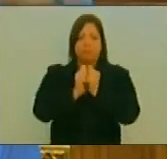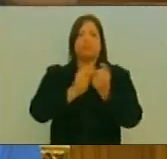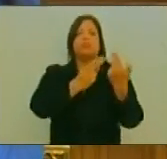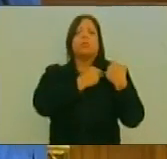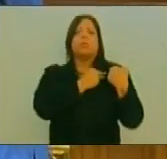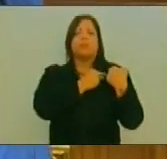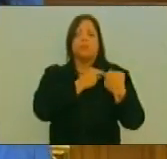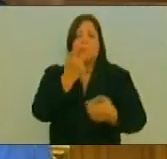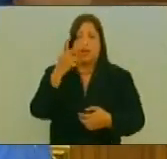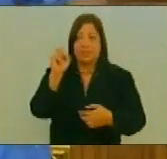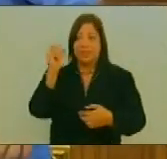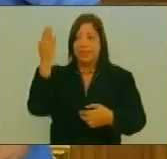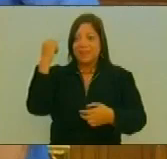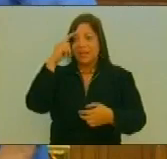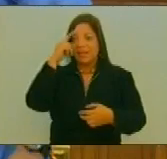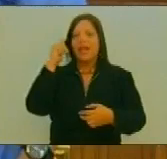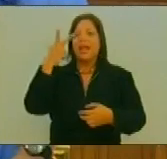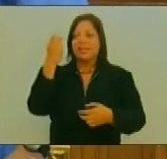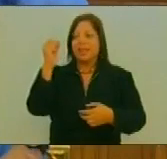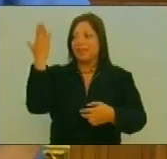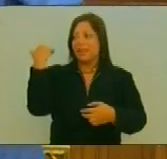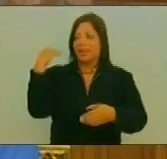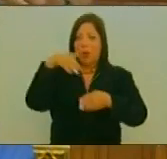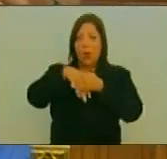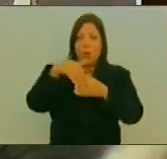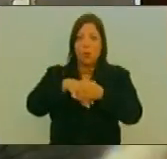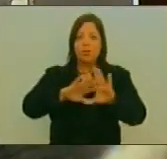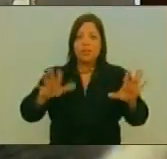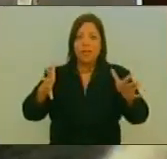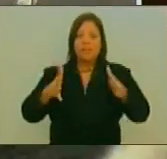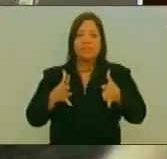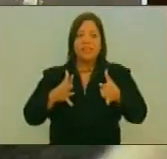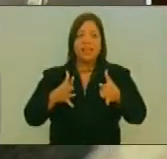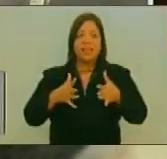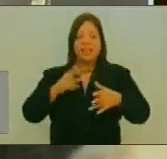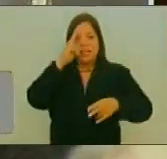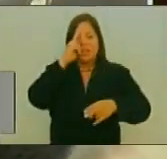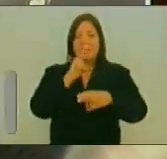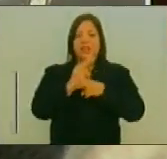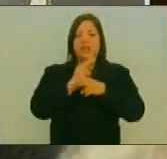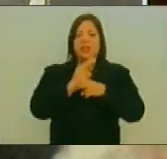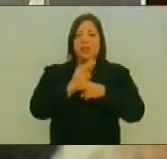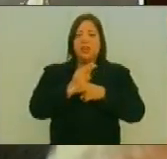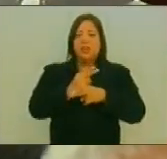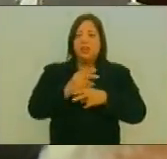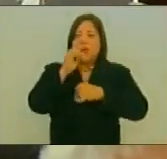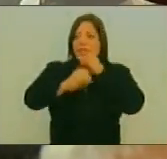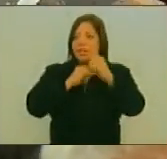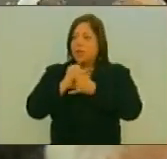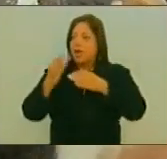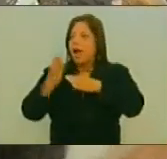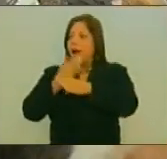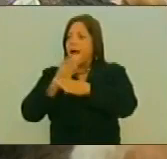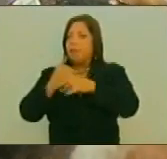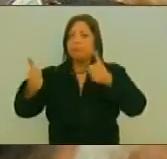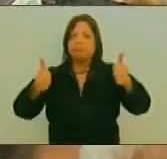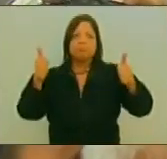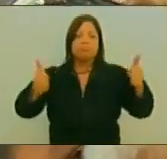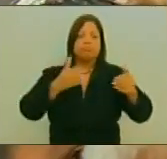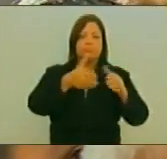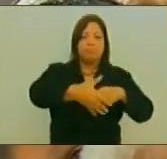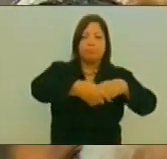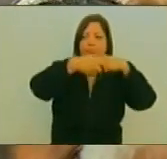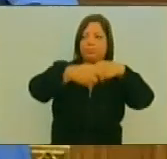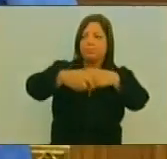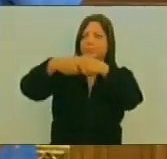El 30 de De julio Yo Que me tocó El privilegio De atender Delegaciones Internacionales Ese maravilloso